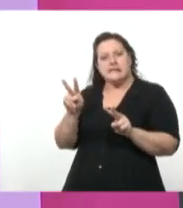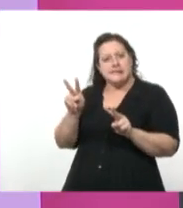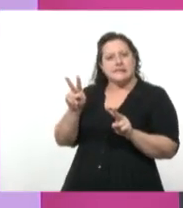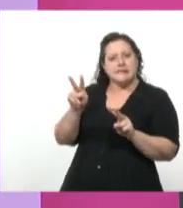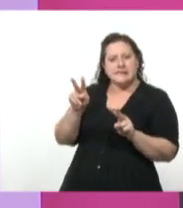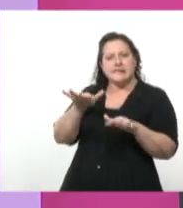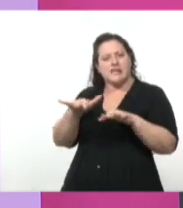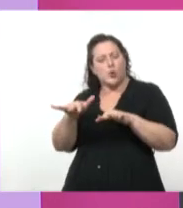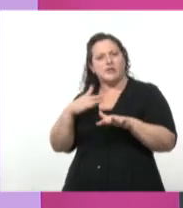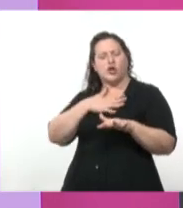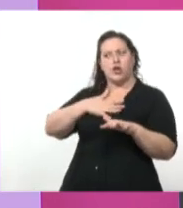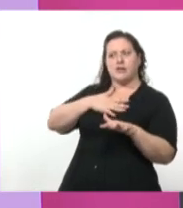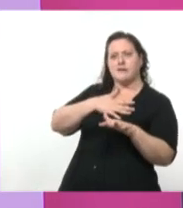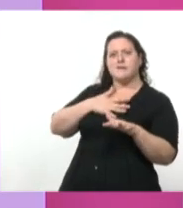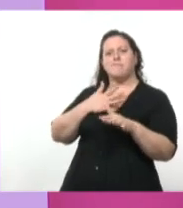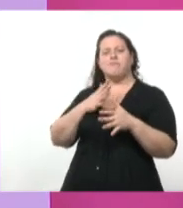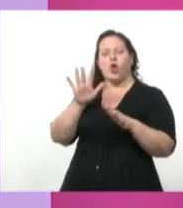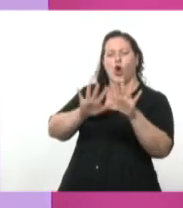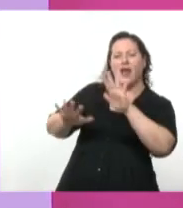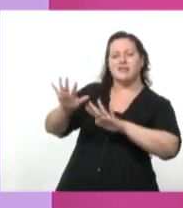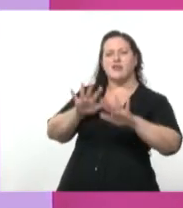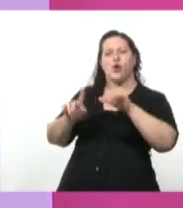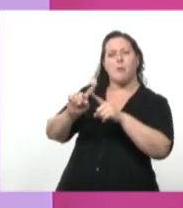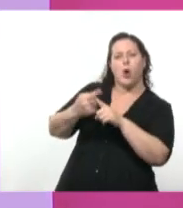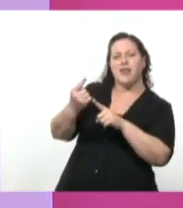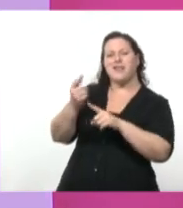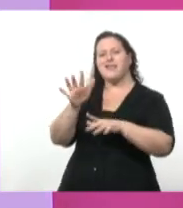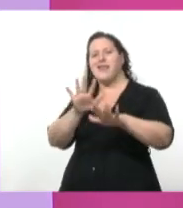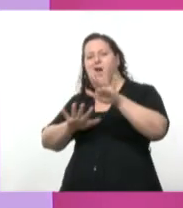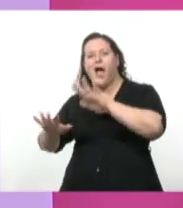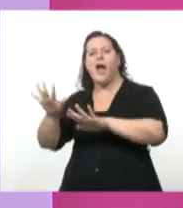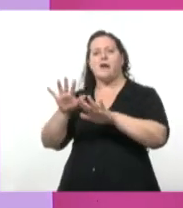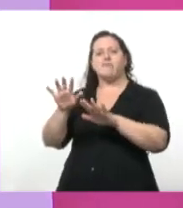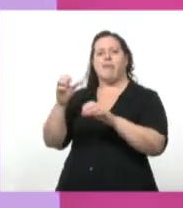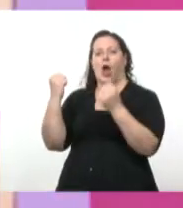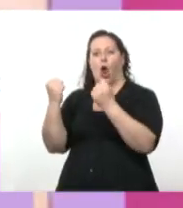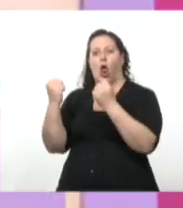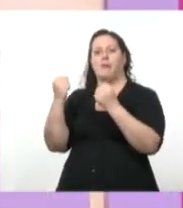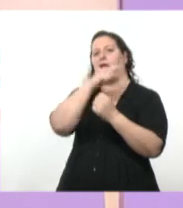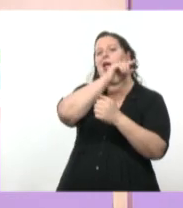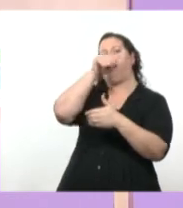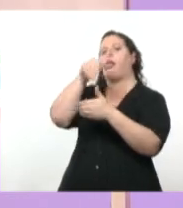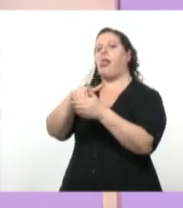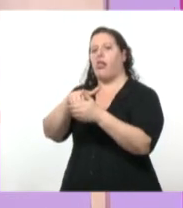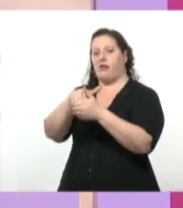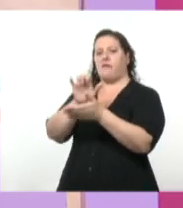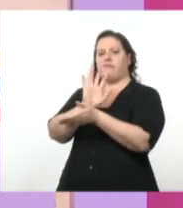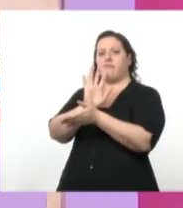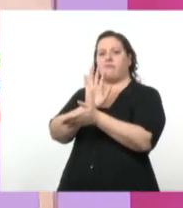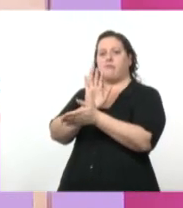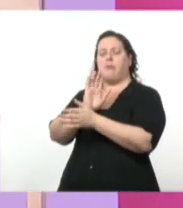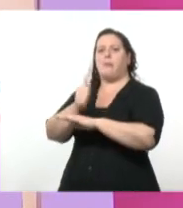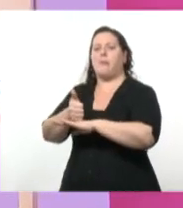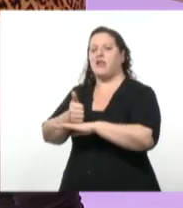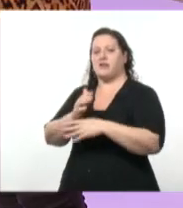organización política y económica, ellos tenían la posibilidad de intervenir, pero ya estaba, digamos, presente en la propia